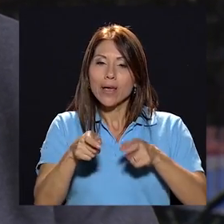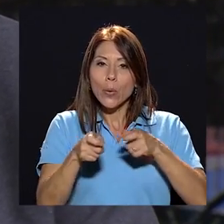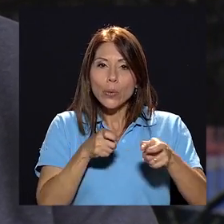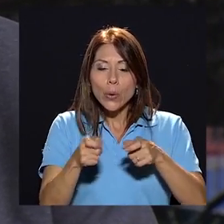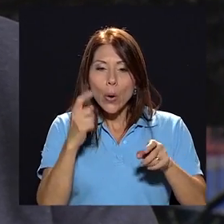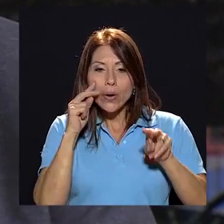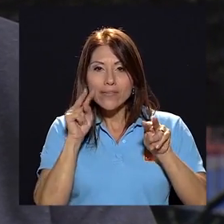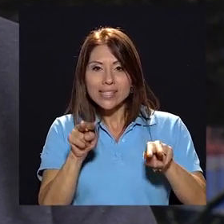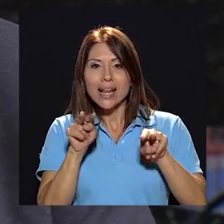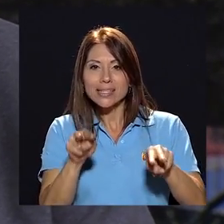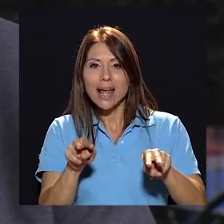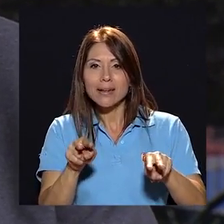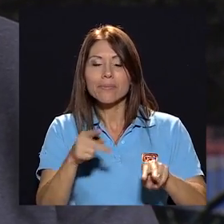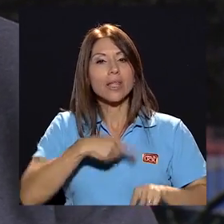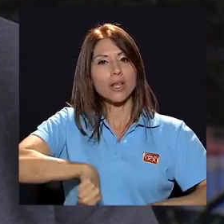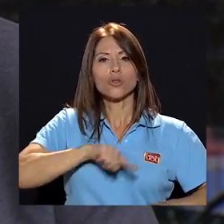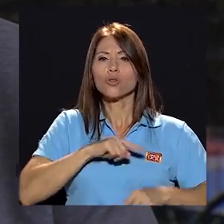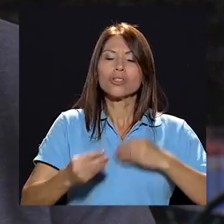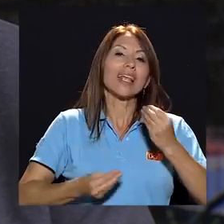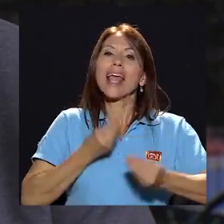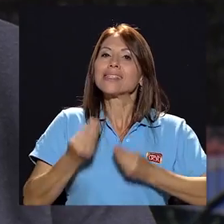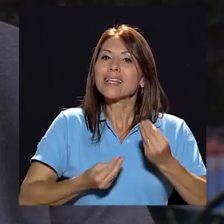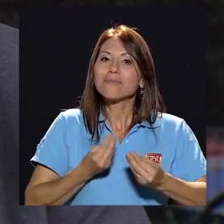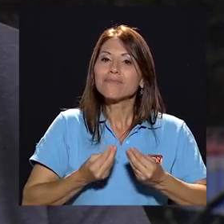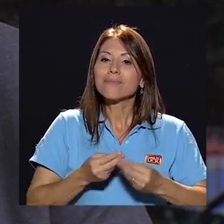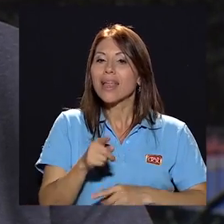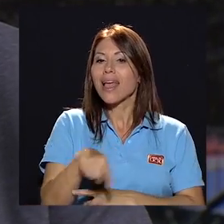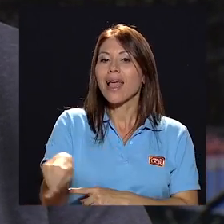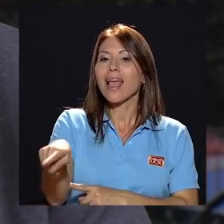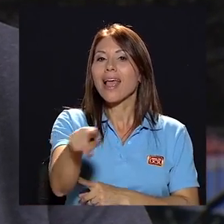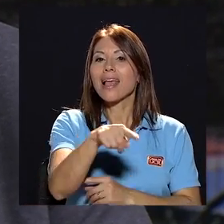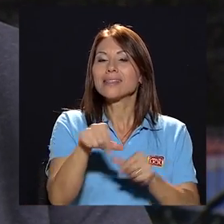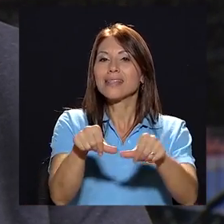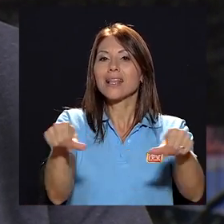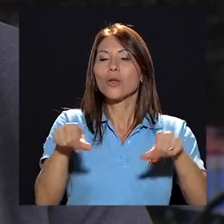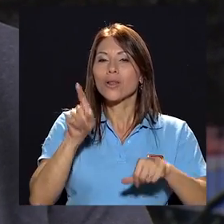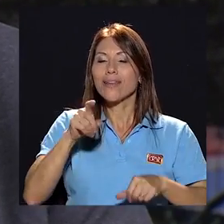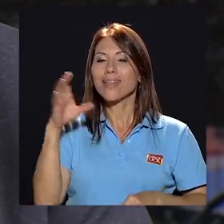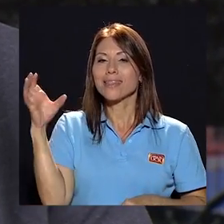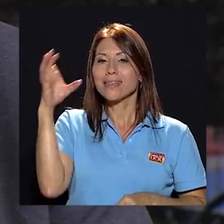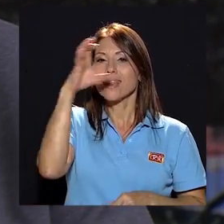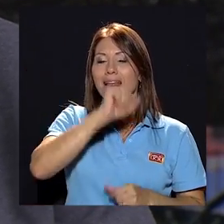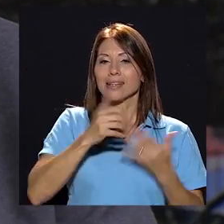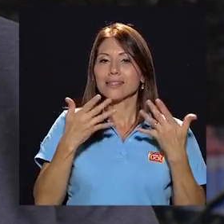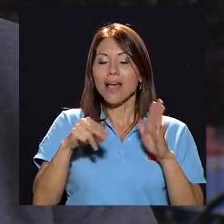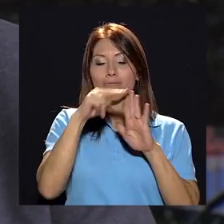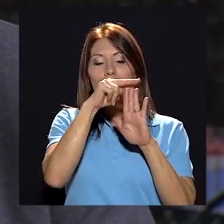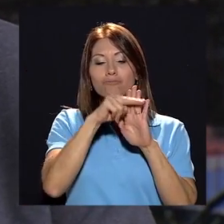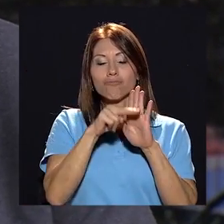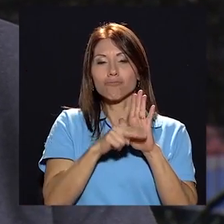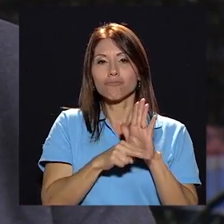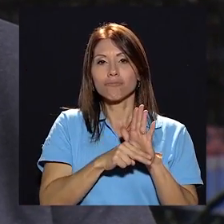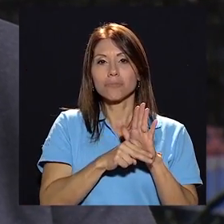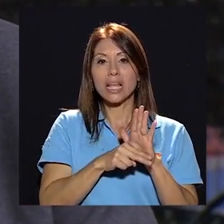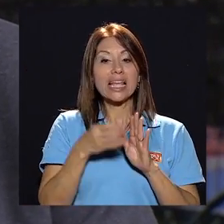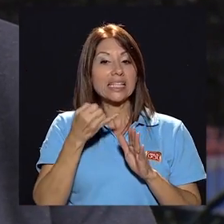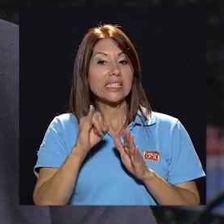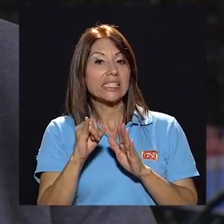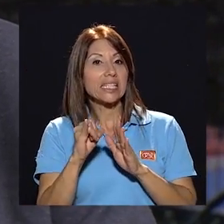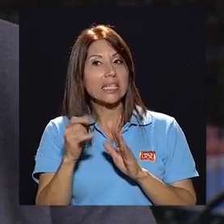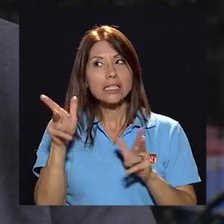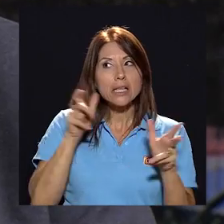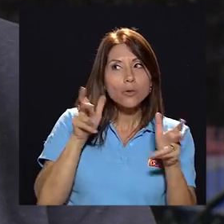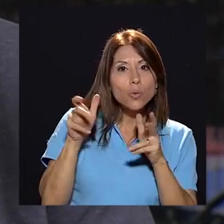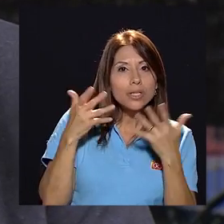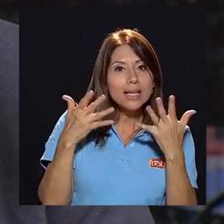y que es lo que podemos hacer el sector tiene que enterarse que eso está regulado que está normado y si la convención se va a negociar